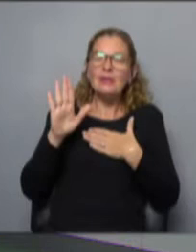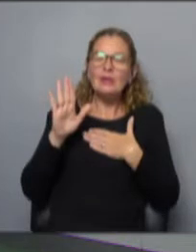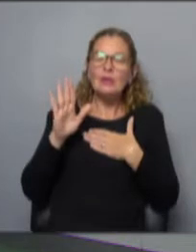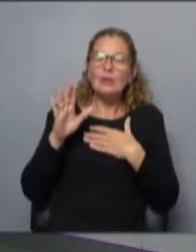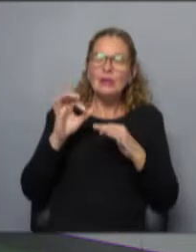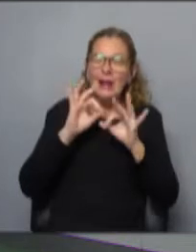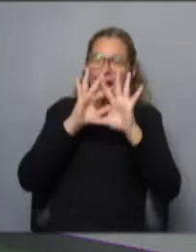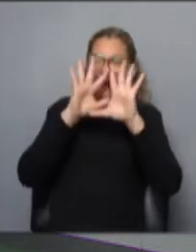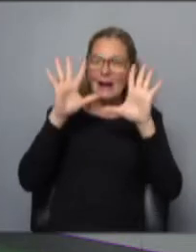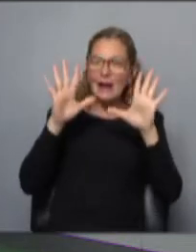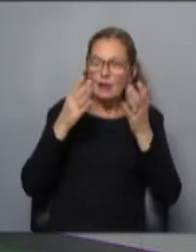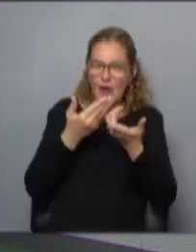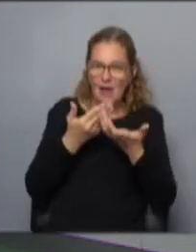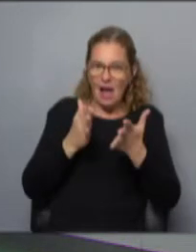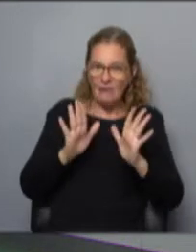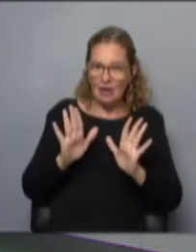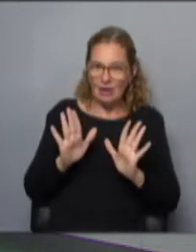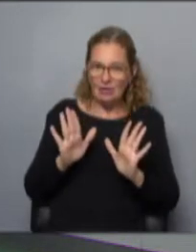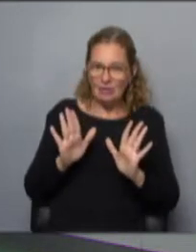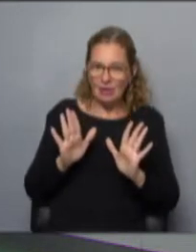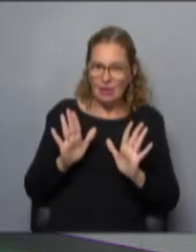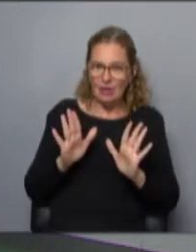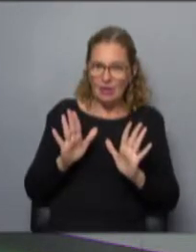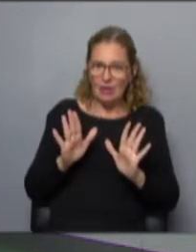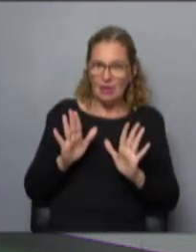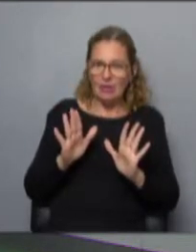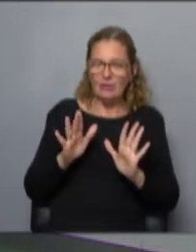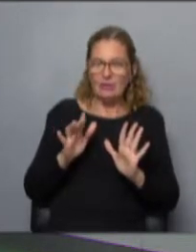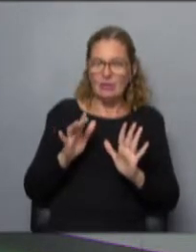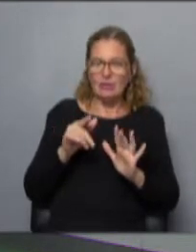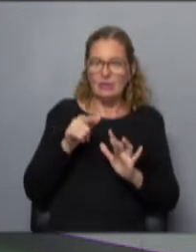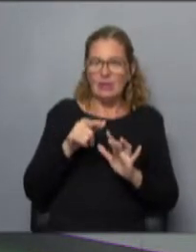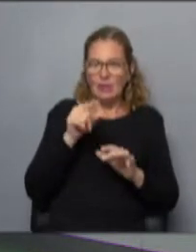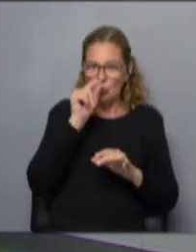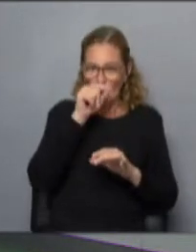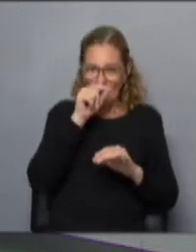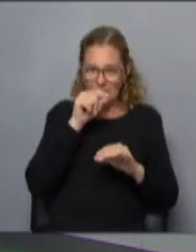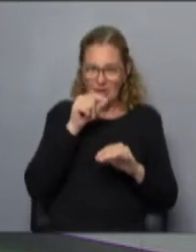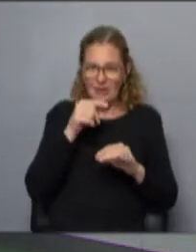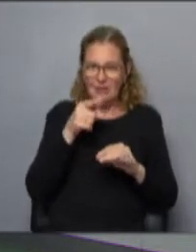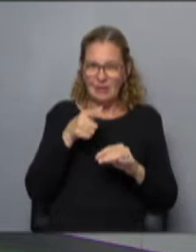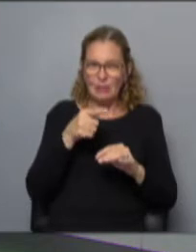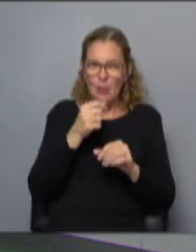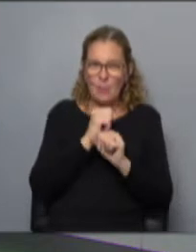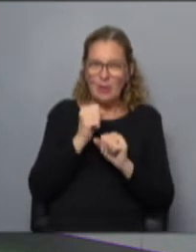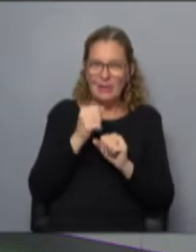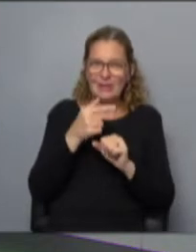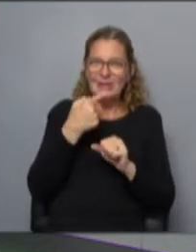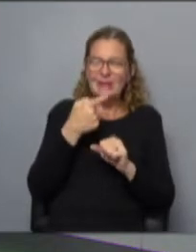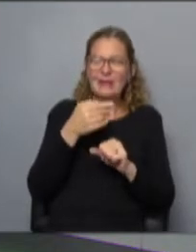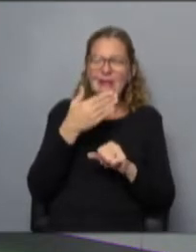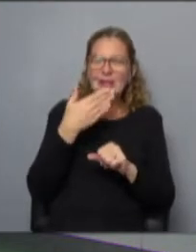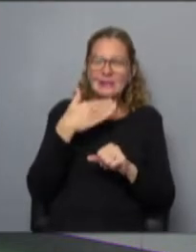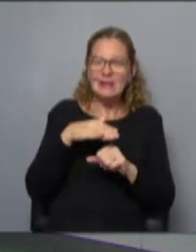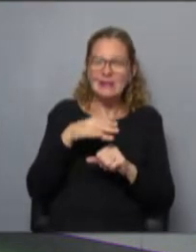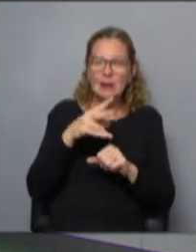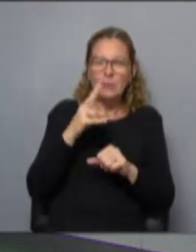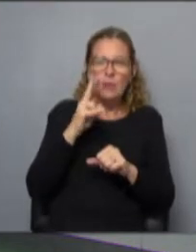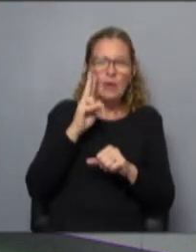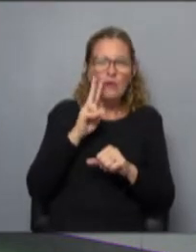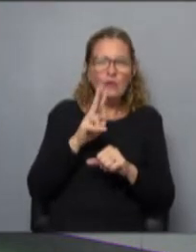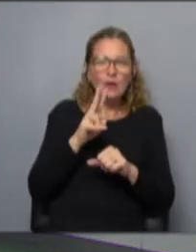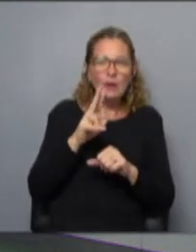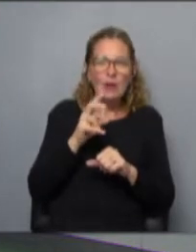transparente y abierto, incluso de código abierto, el algoritmo de funcionamiento de Twitter, lo que permitiría entender por qué tú ves determinados